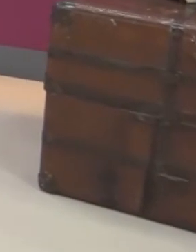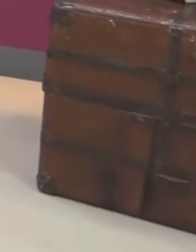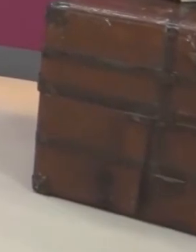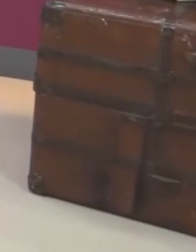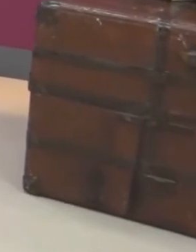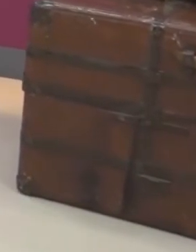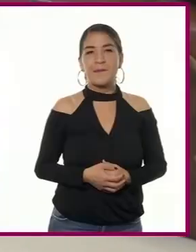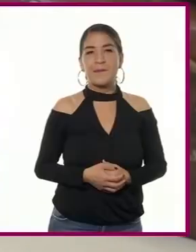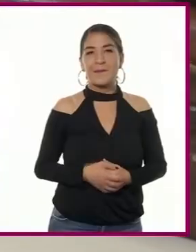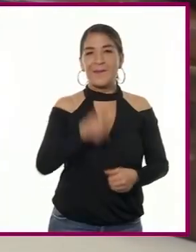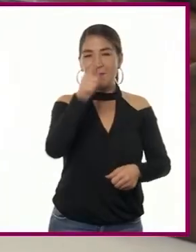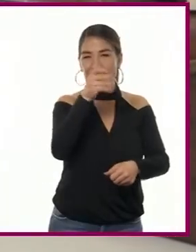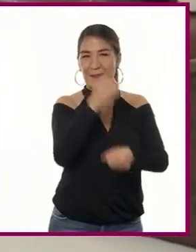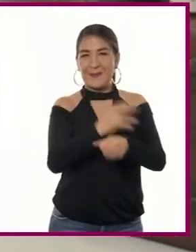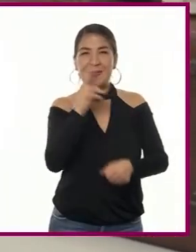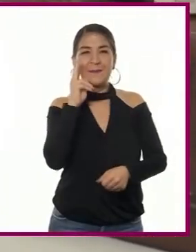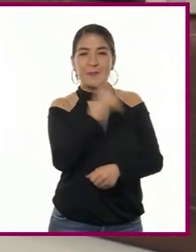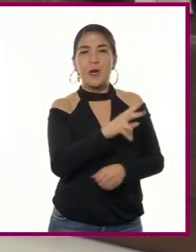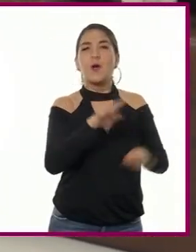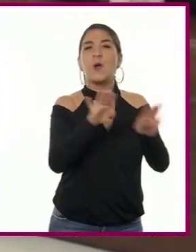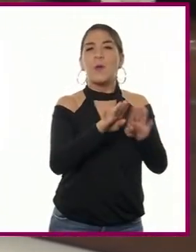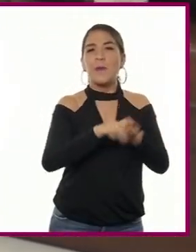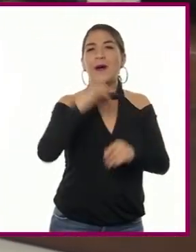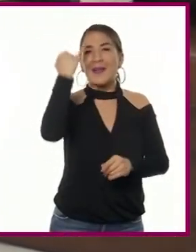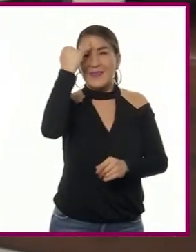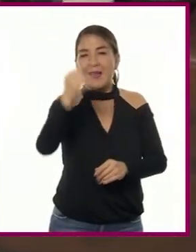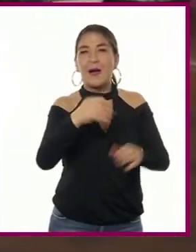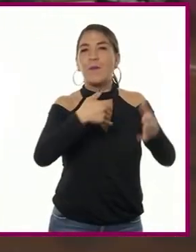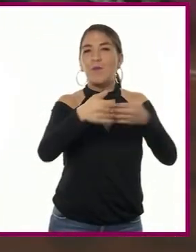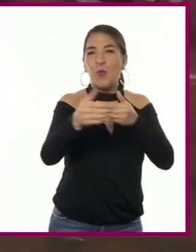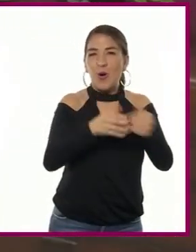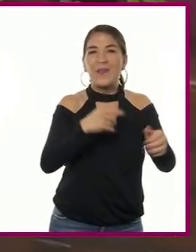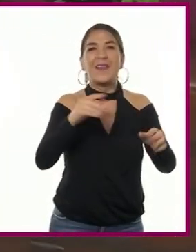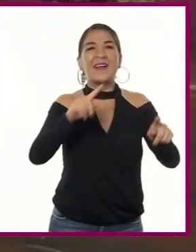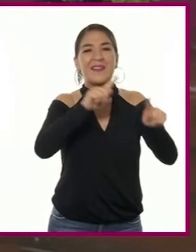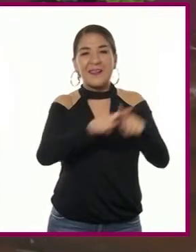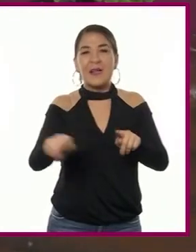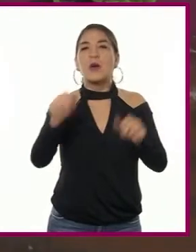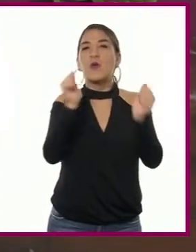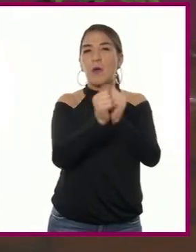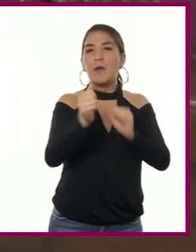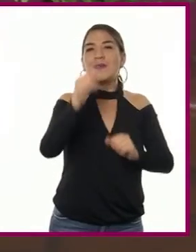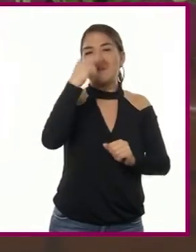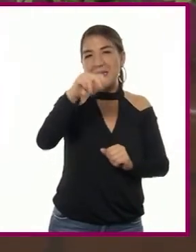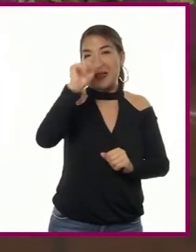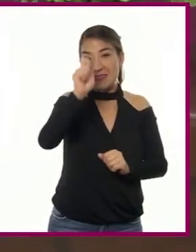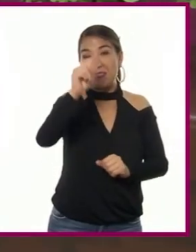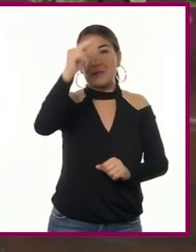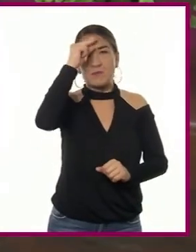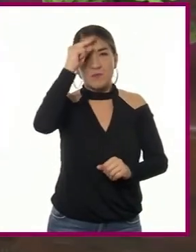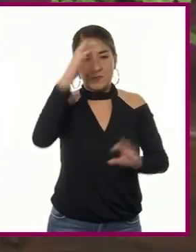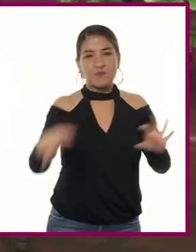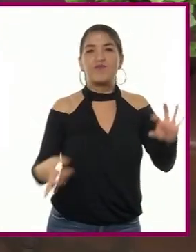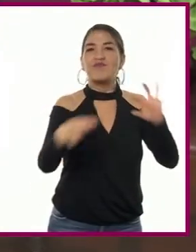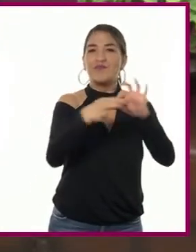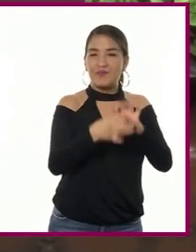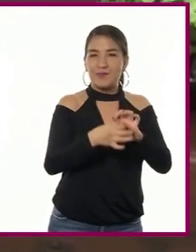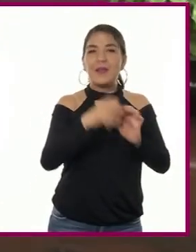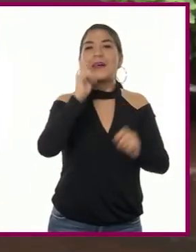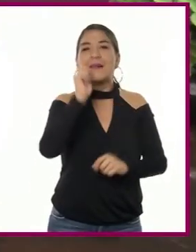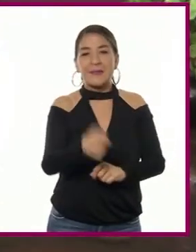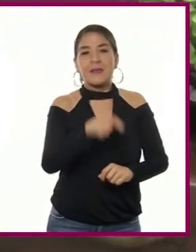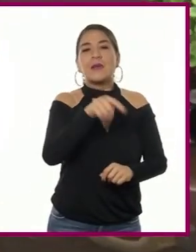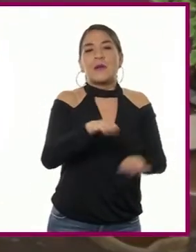Como pudieron notar, las ideas de modernidad y razón estuvieron muy presentes en este siglo de las luces, lo cual